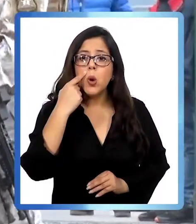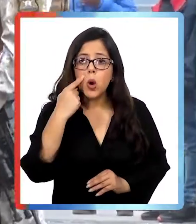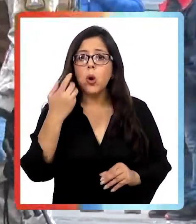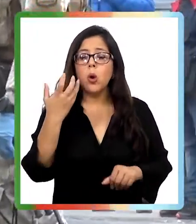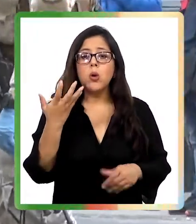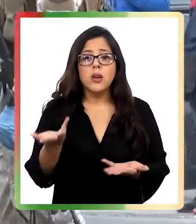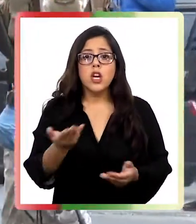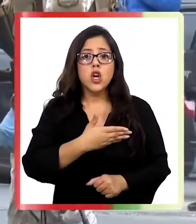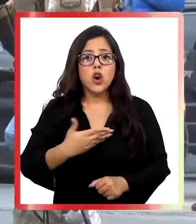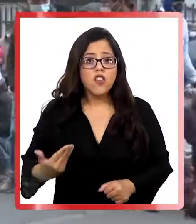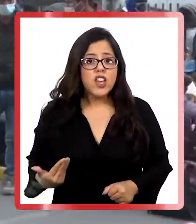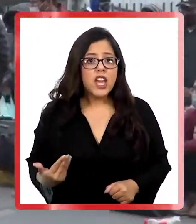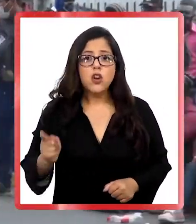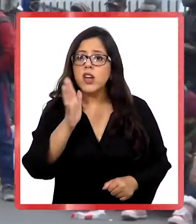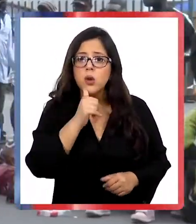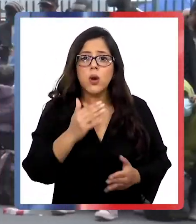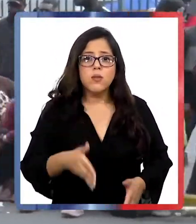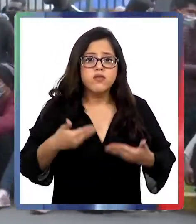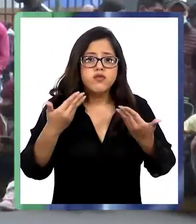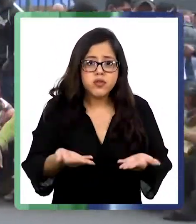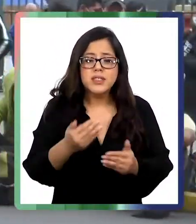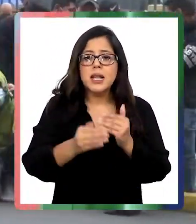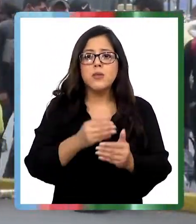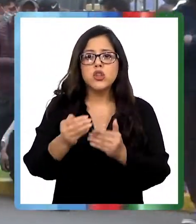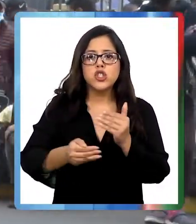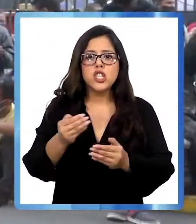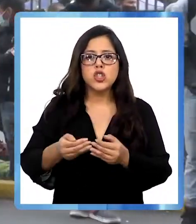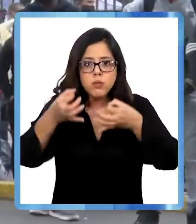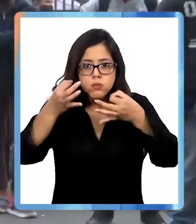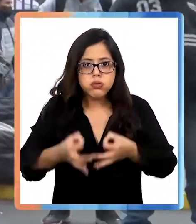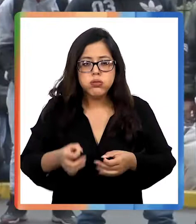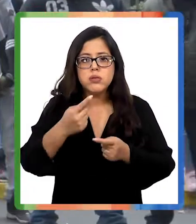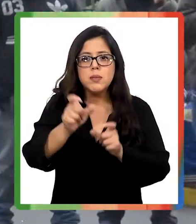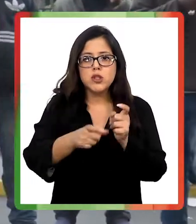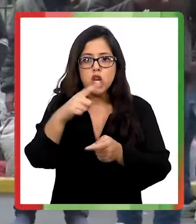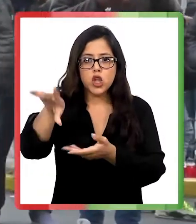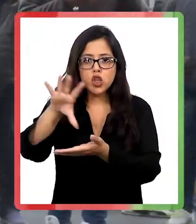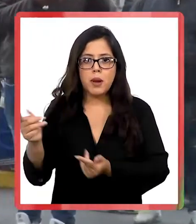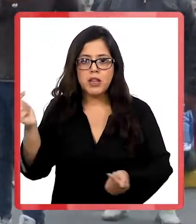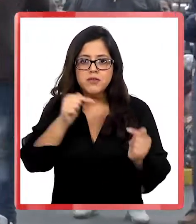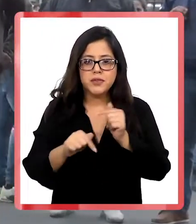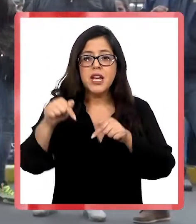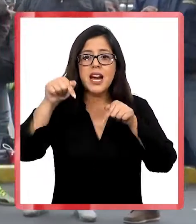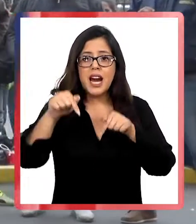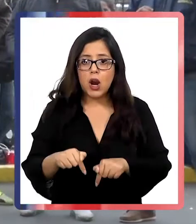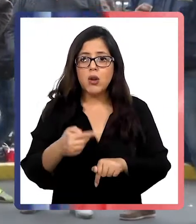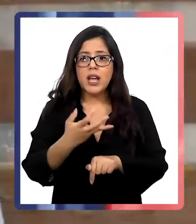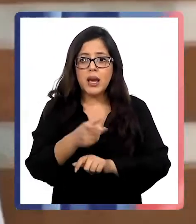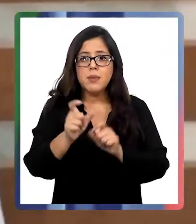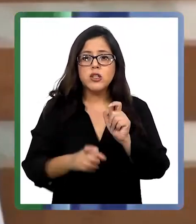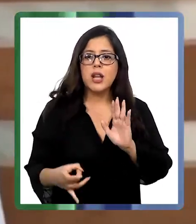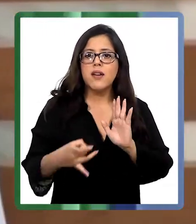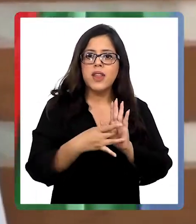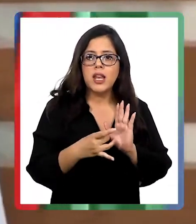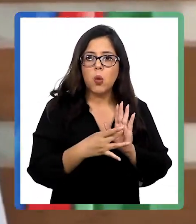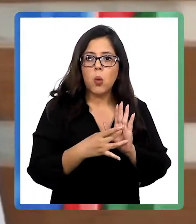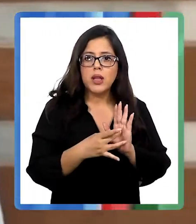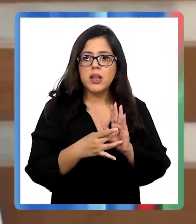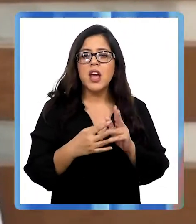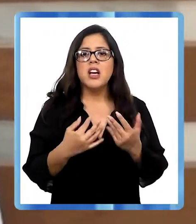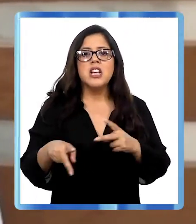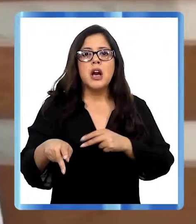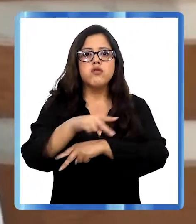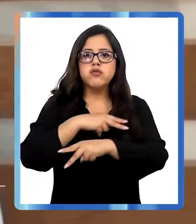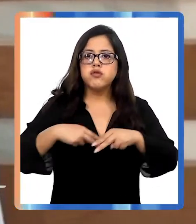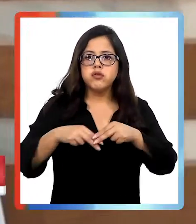Tenemos un desgobierno que no da garantías de un proceso migratorio seguro. Hoy tenemos personas, delincuentes, que